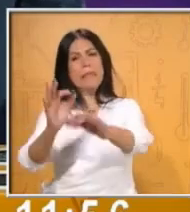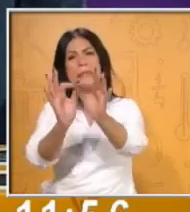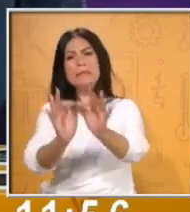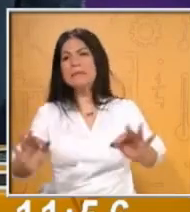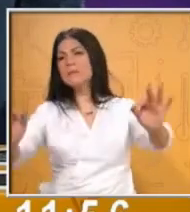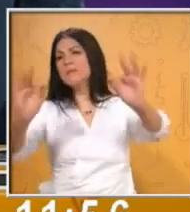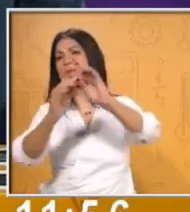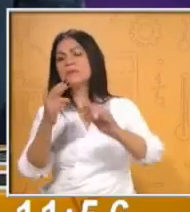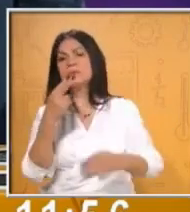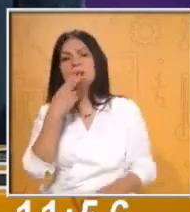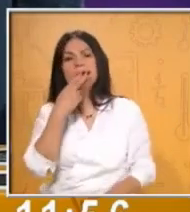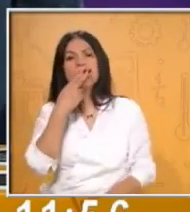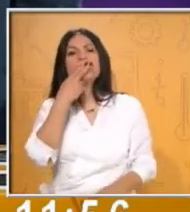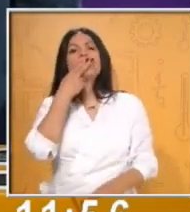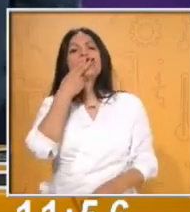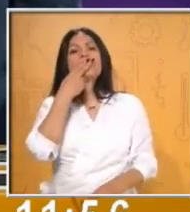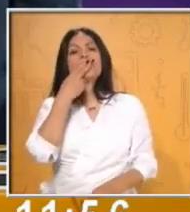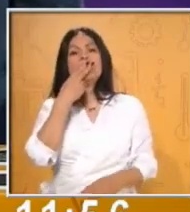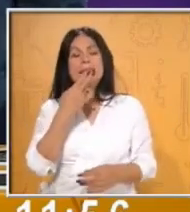son momentos de apreciar a la familia.